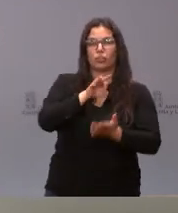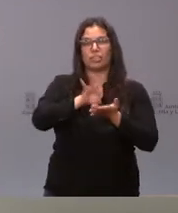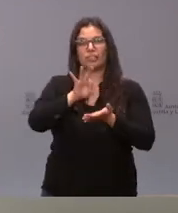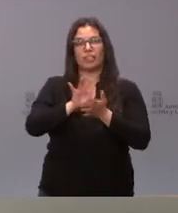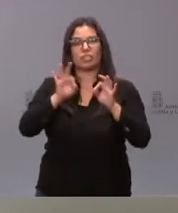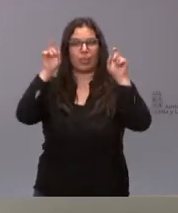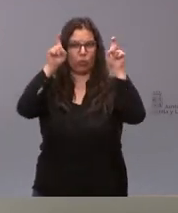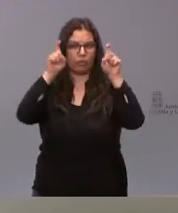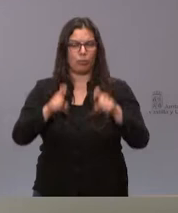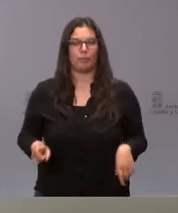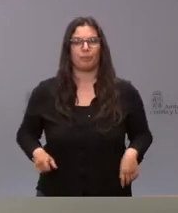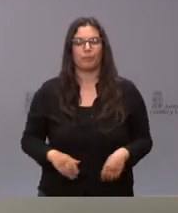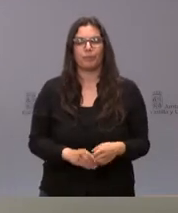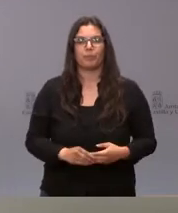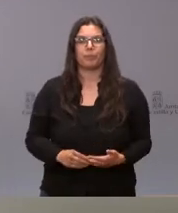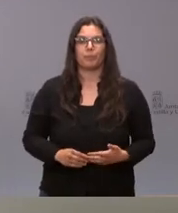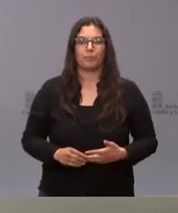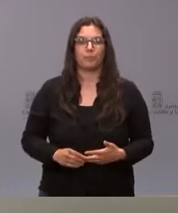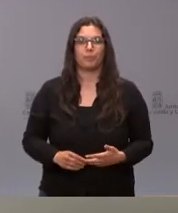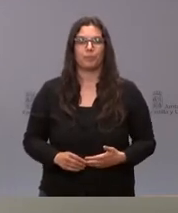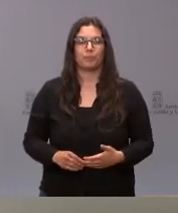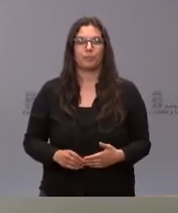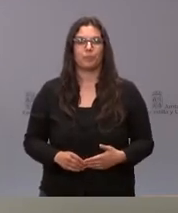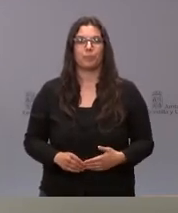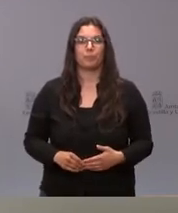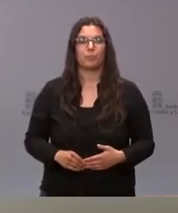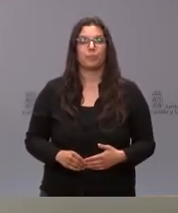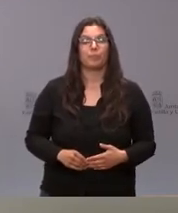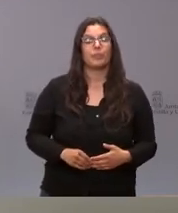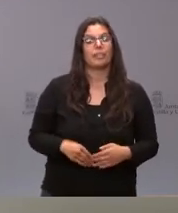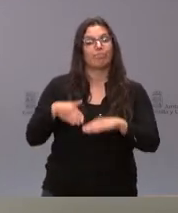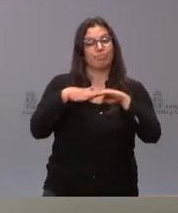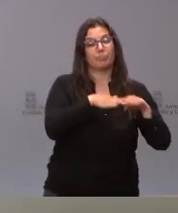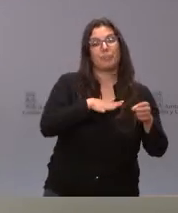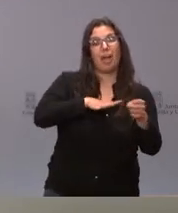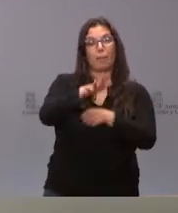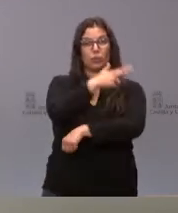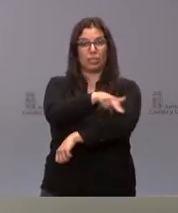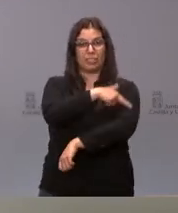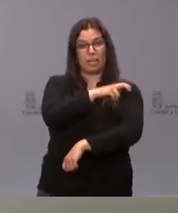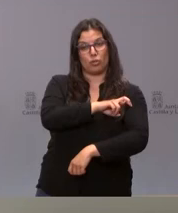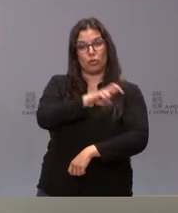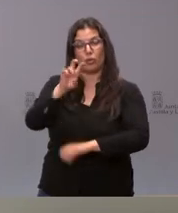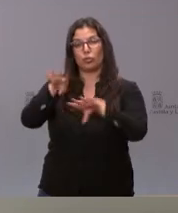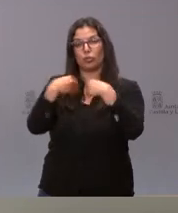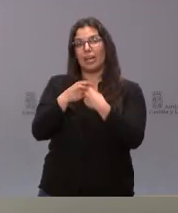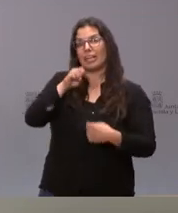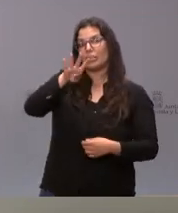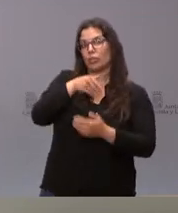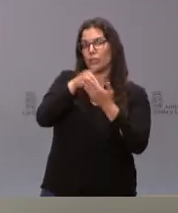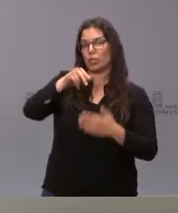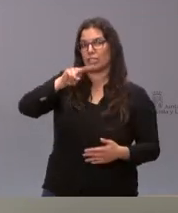servicio educativo. En el ámbito sanitario hay un conjunto de actuaciones por importe de 14 millones de euros